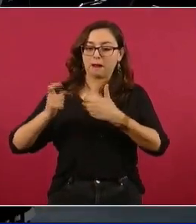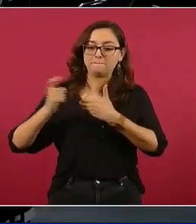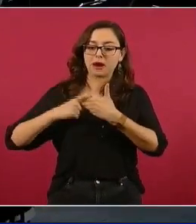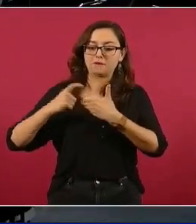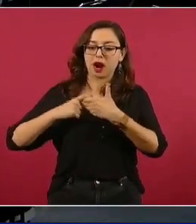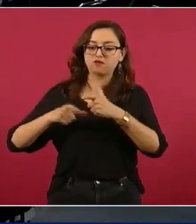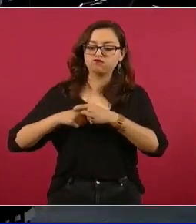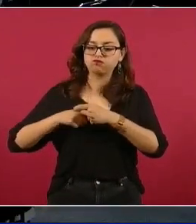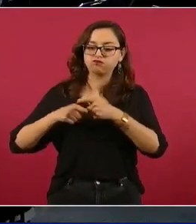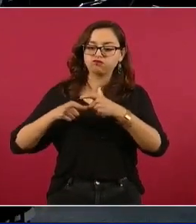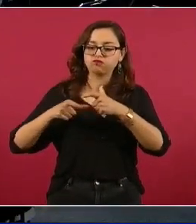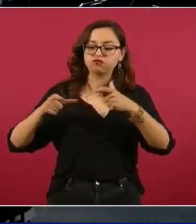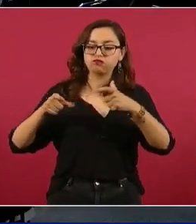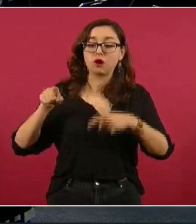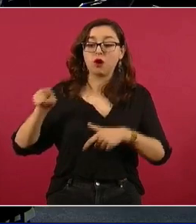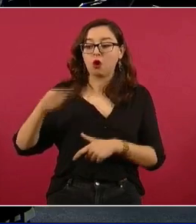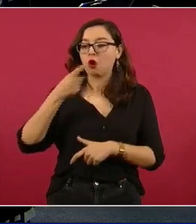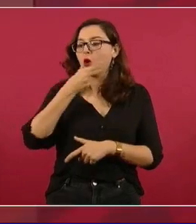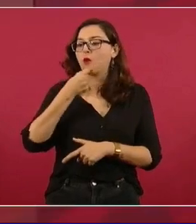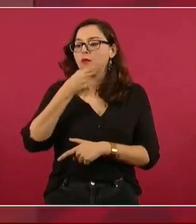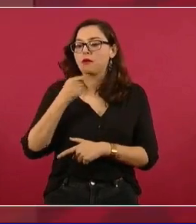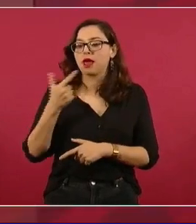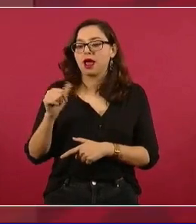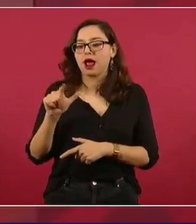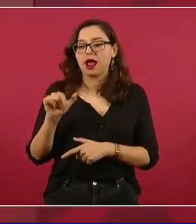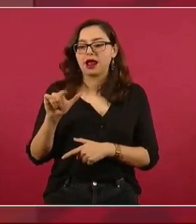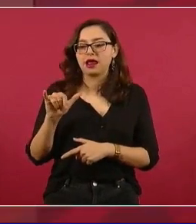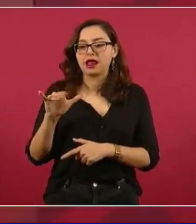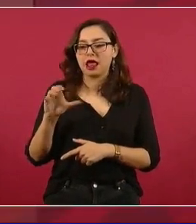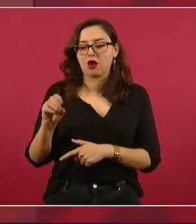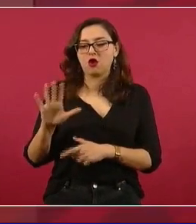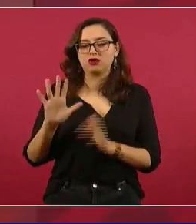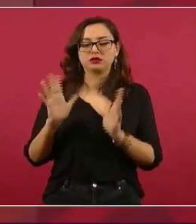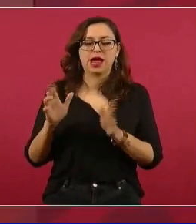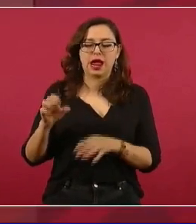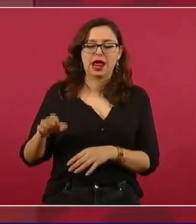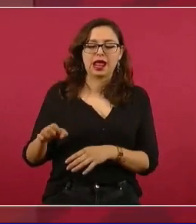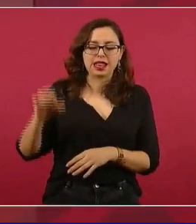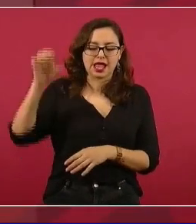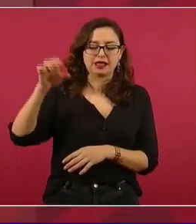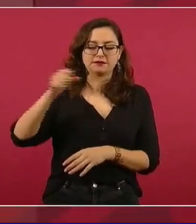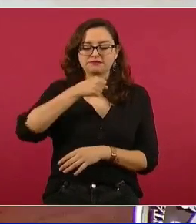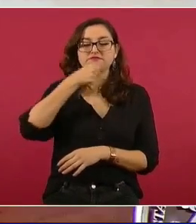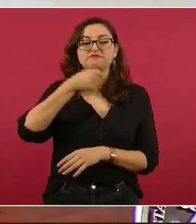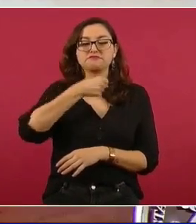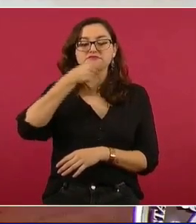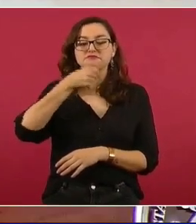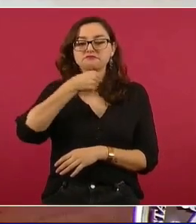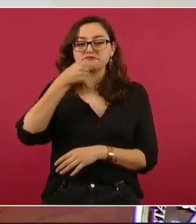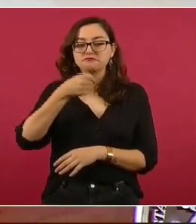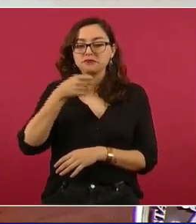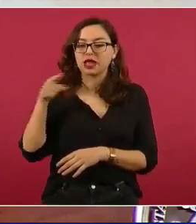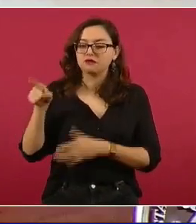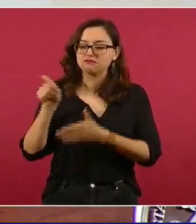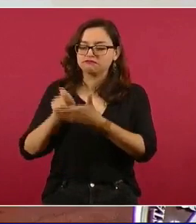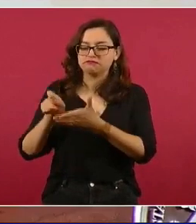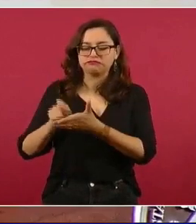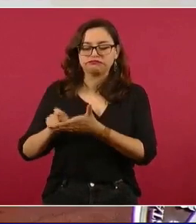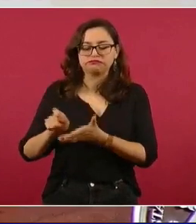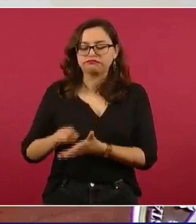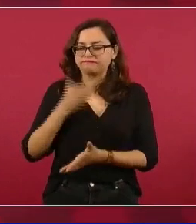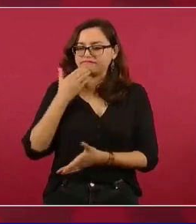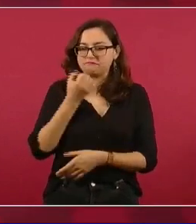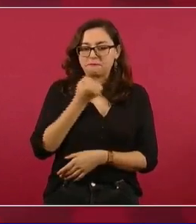que era un personaje, un hombre grande ya, y escribía muy bien,